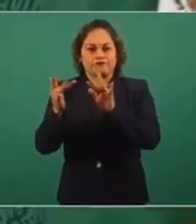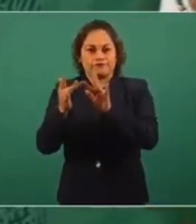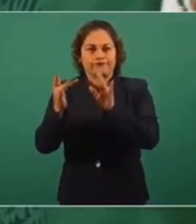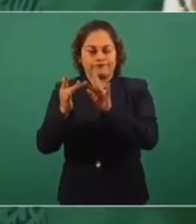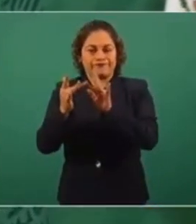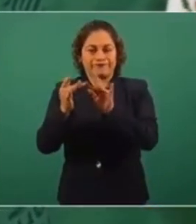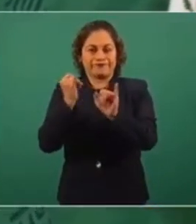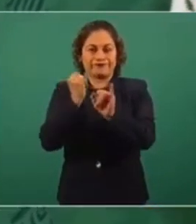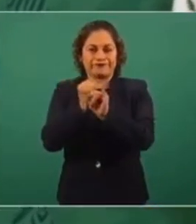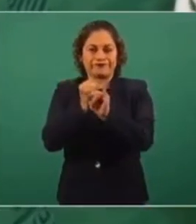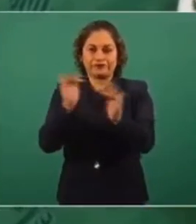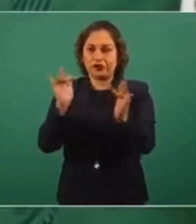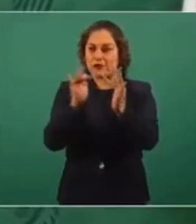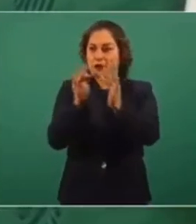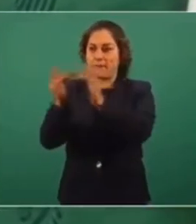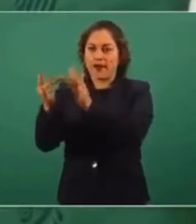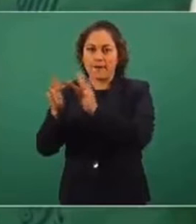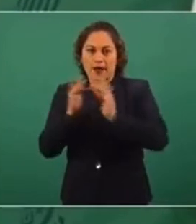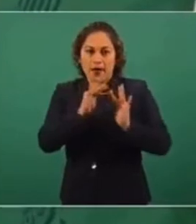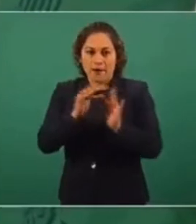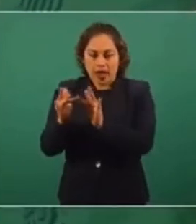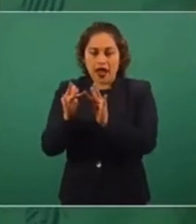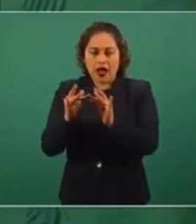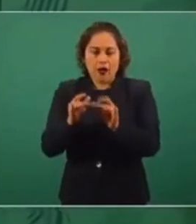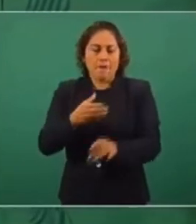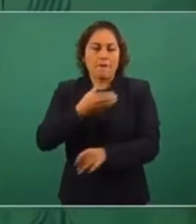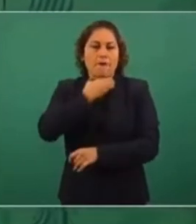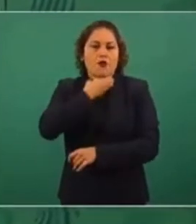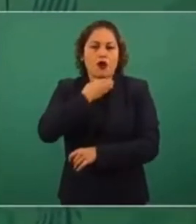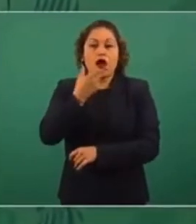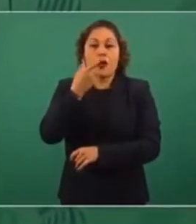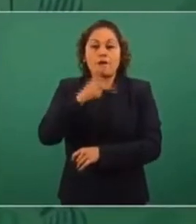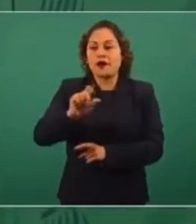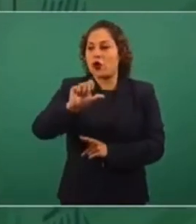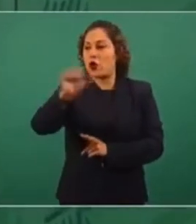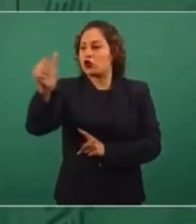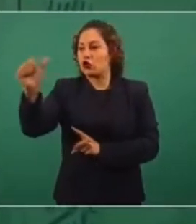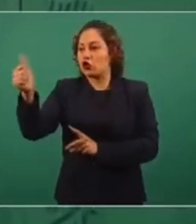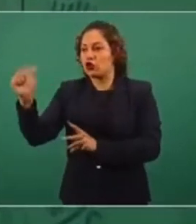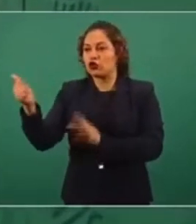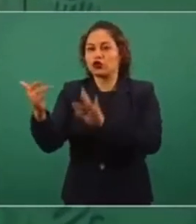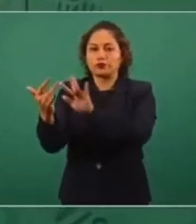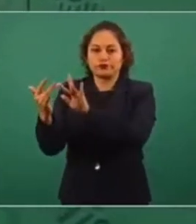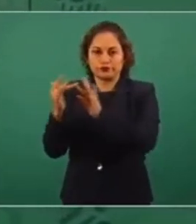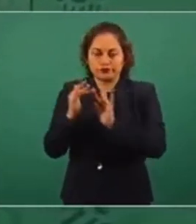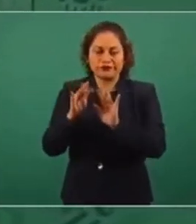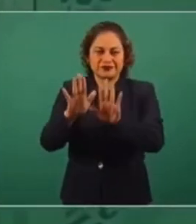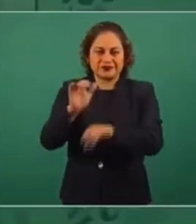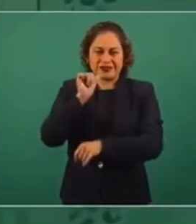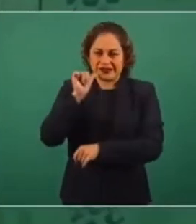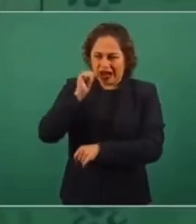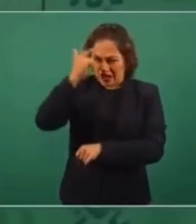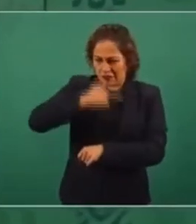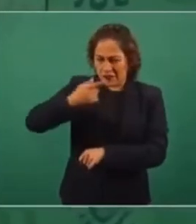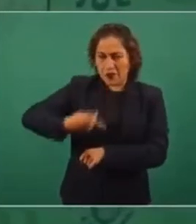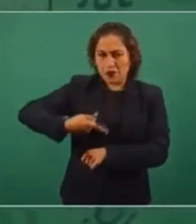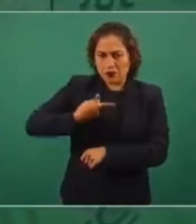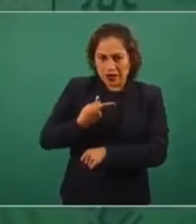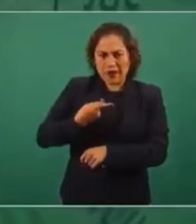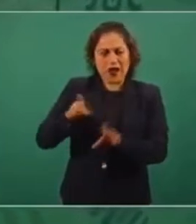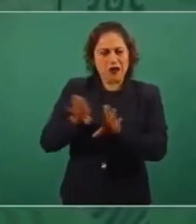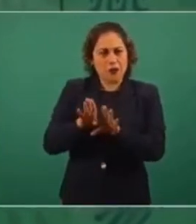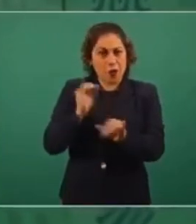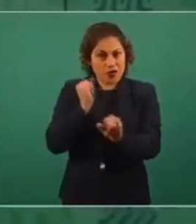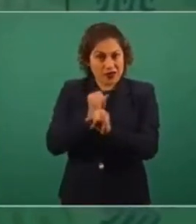menor cuando ya se participa con varios servidores. No tiene nada que ver con ancho de banda, como me preguntaban ayer por la noche, y la cantidad de